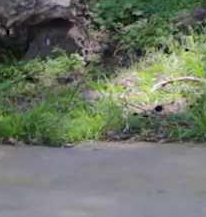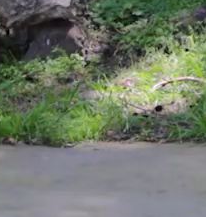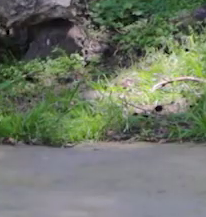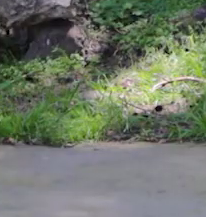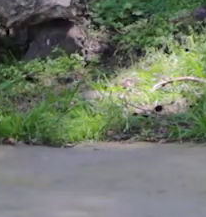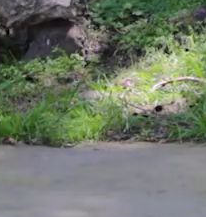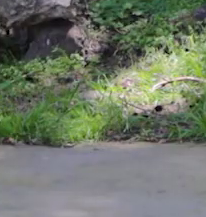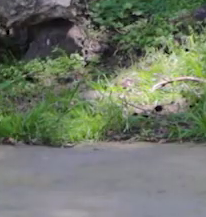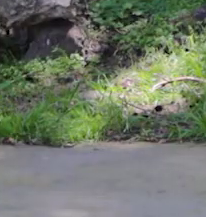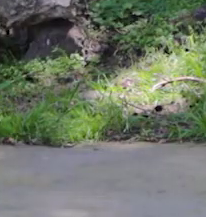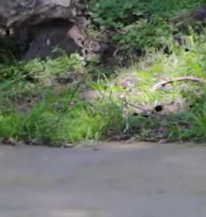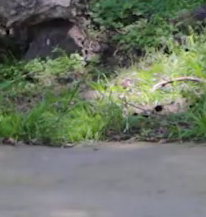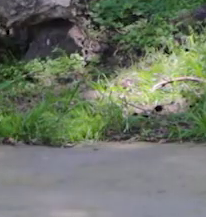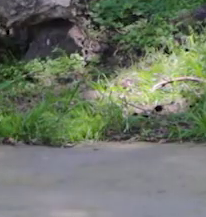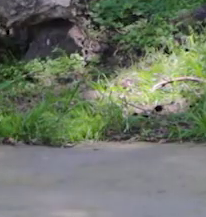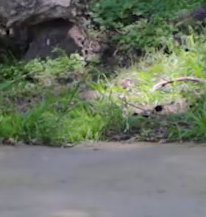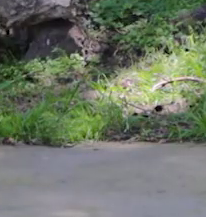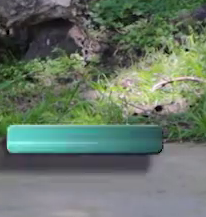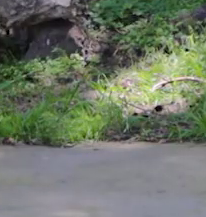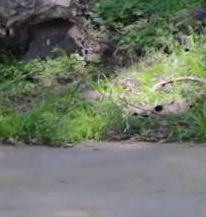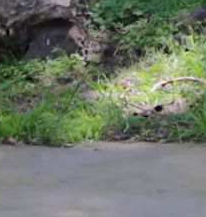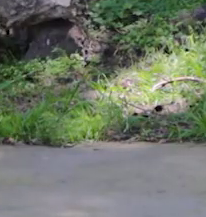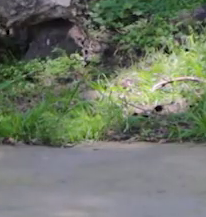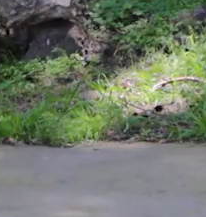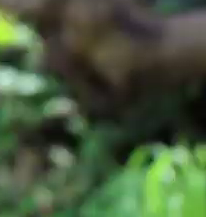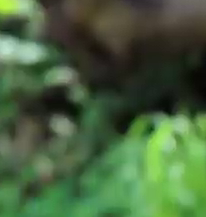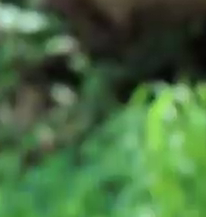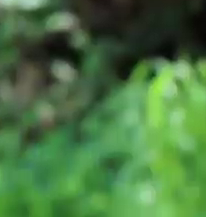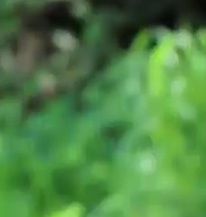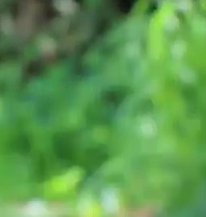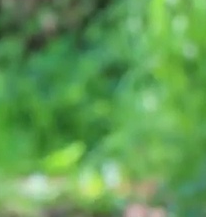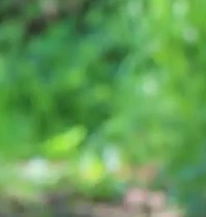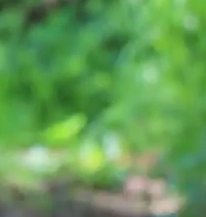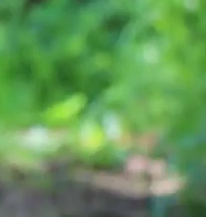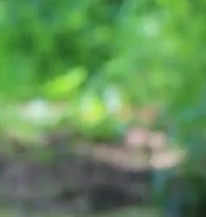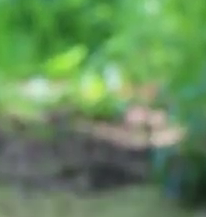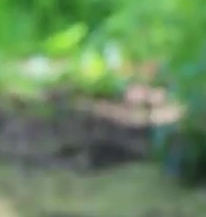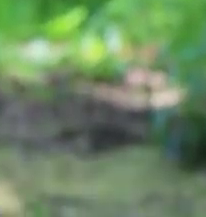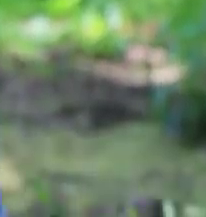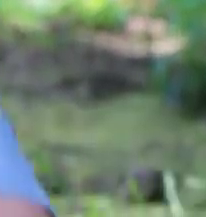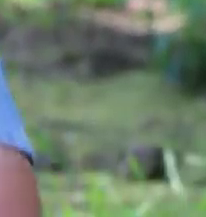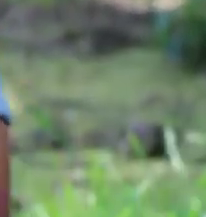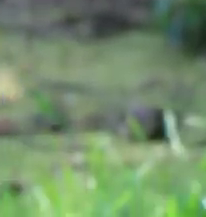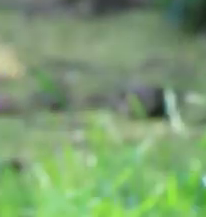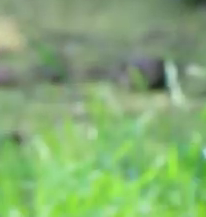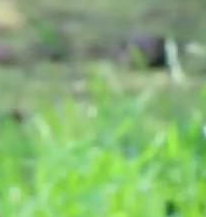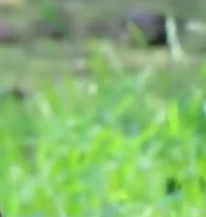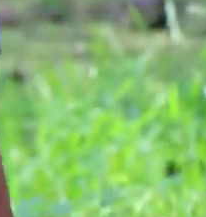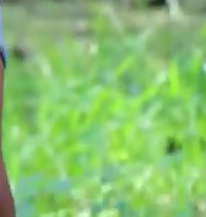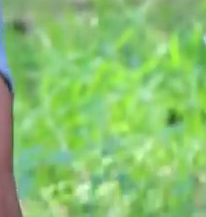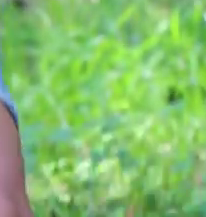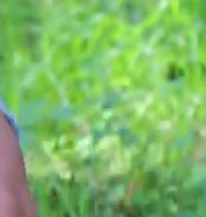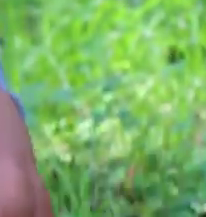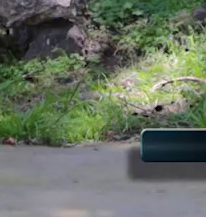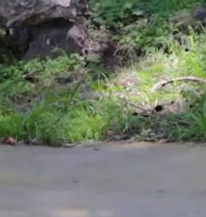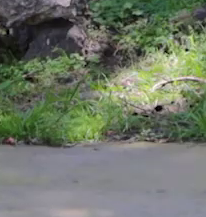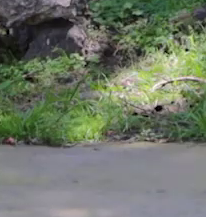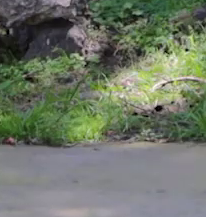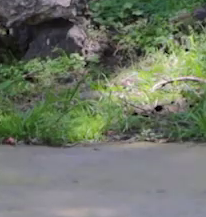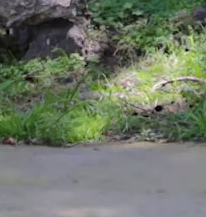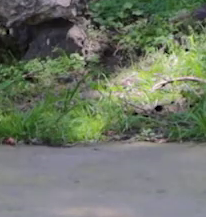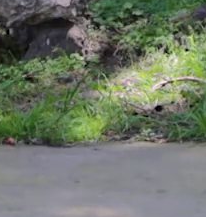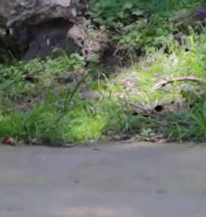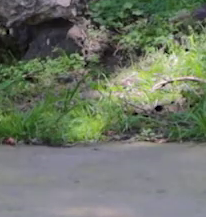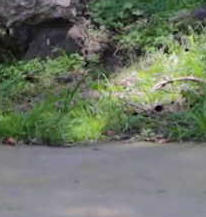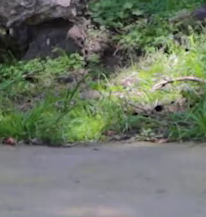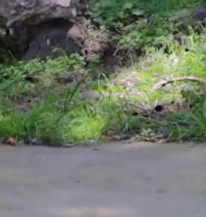flexionamos. Muy bien. Exactamente ahí. Muy bien hecho. ir. Ahí bien. Una más. Bien. Otra